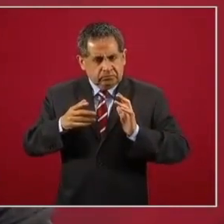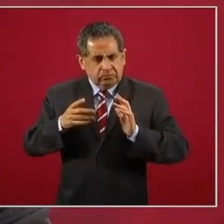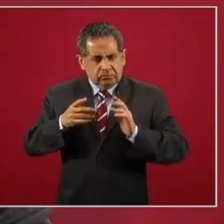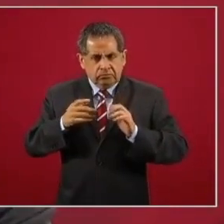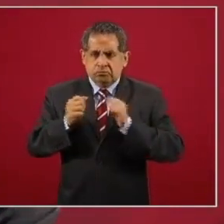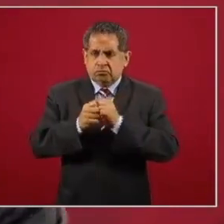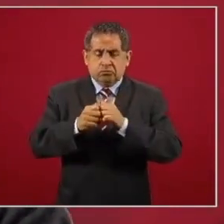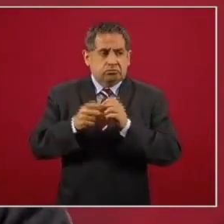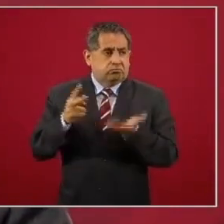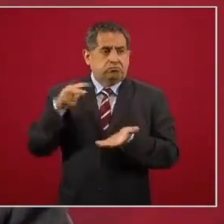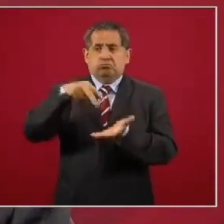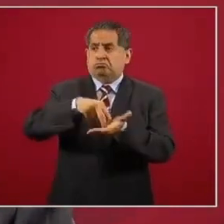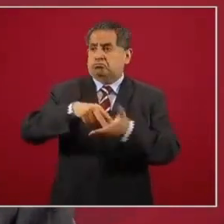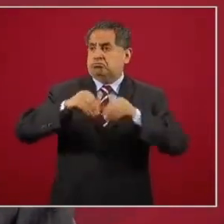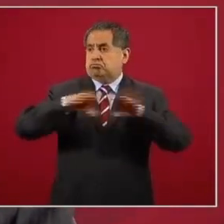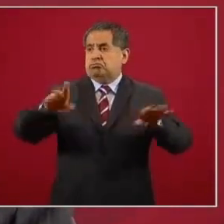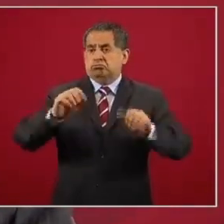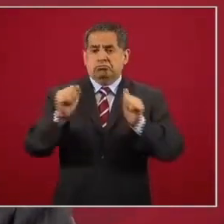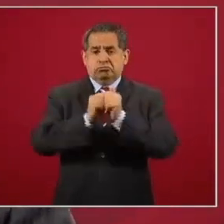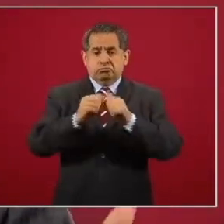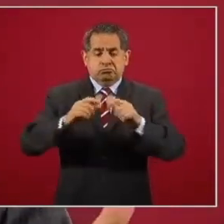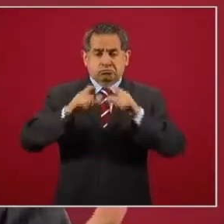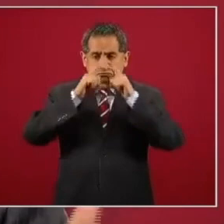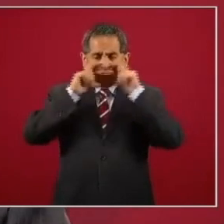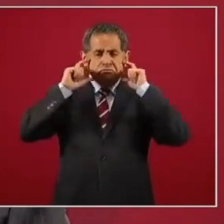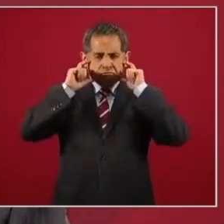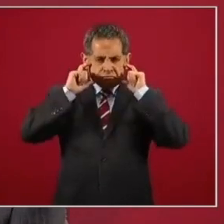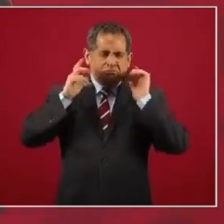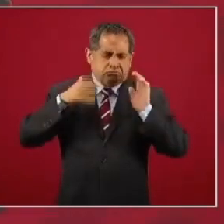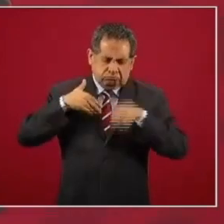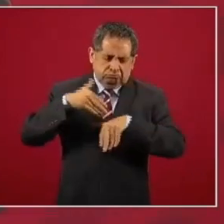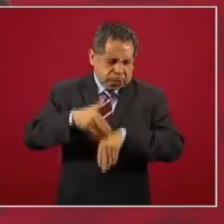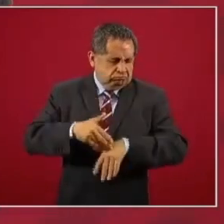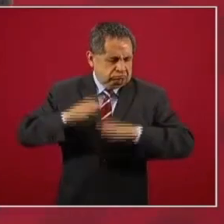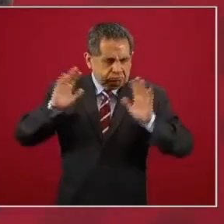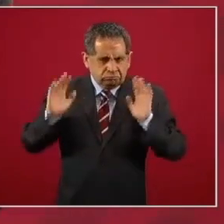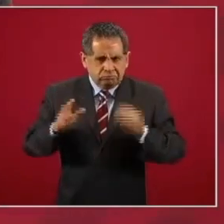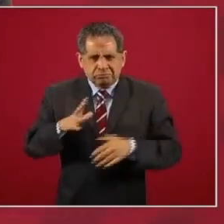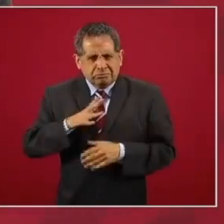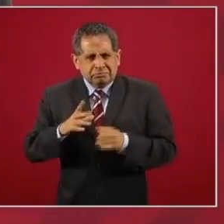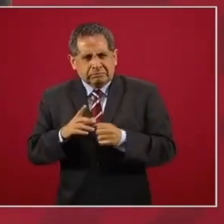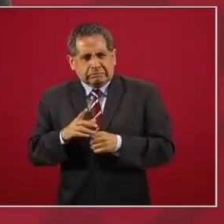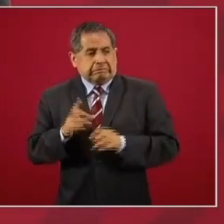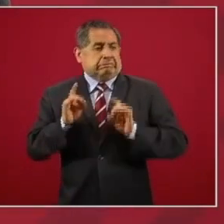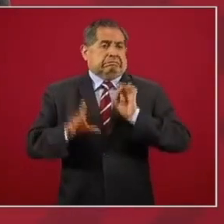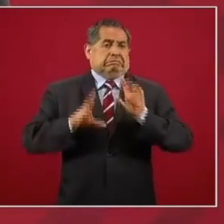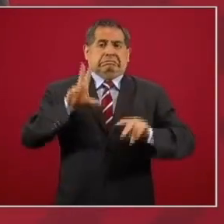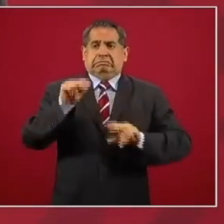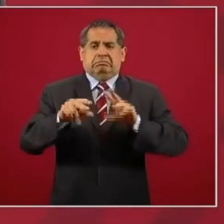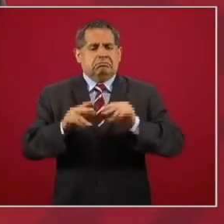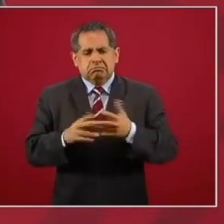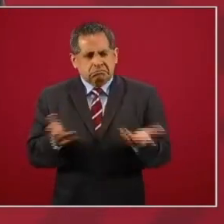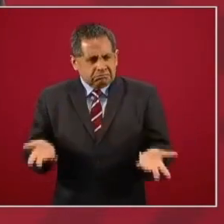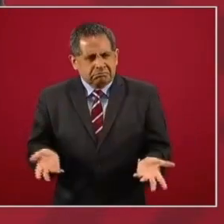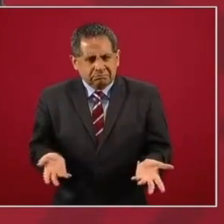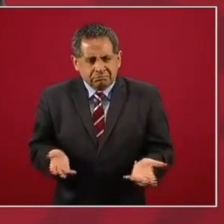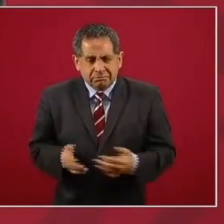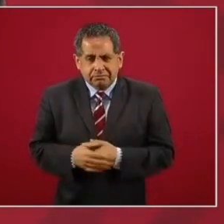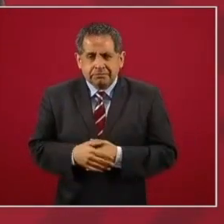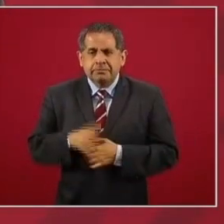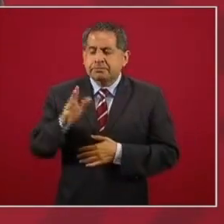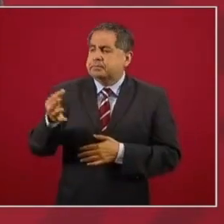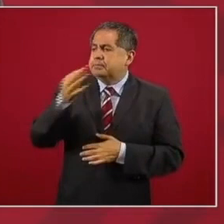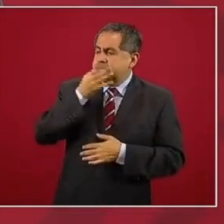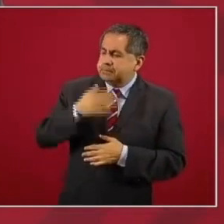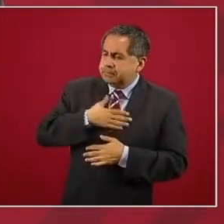aparezca con el cubrebocas, ¿lo voy a hacer? No tengo por qué no hacerlo. Ahora, lo que me han